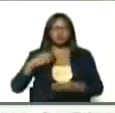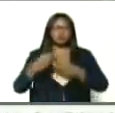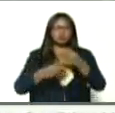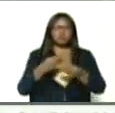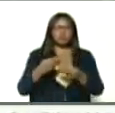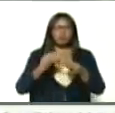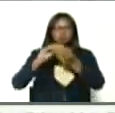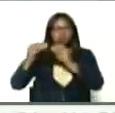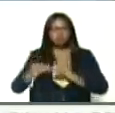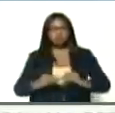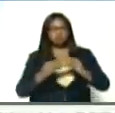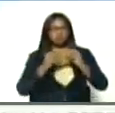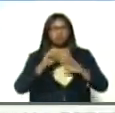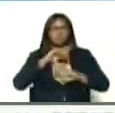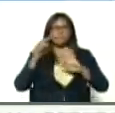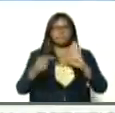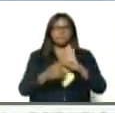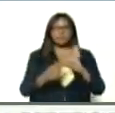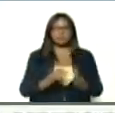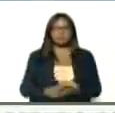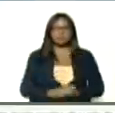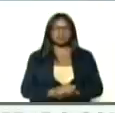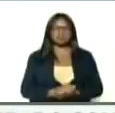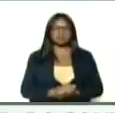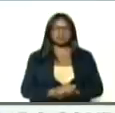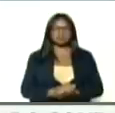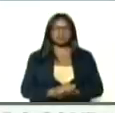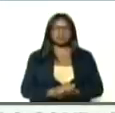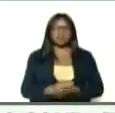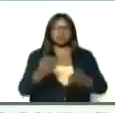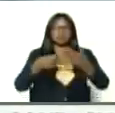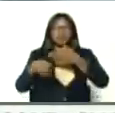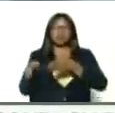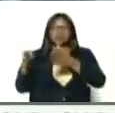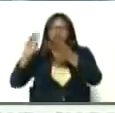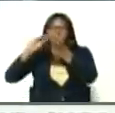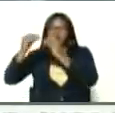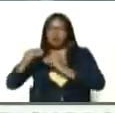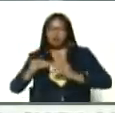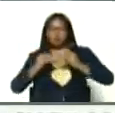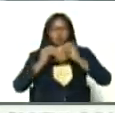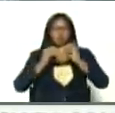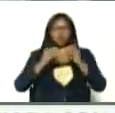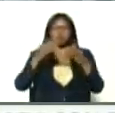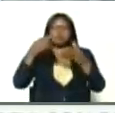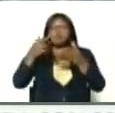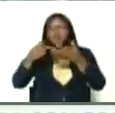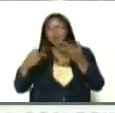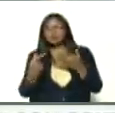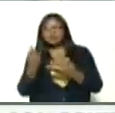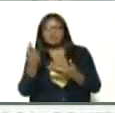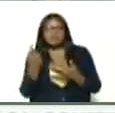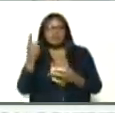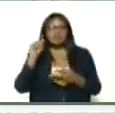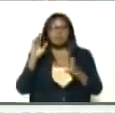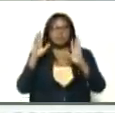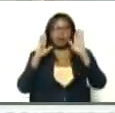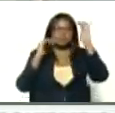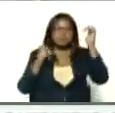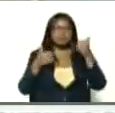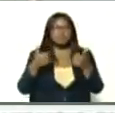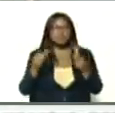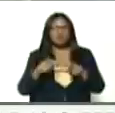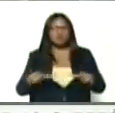rehabilitación total, de la infraestructura, asimismo, del equipamiento, y todas las